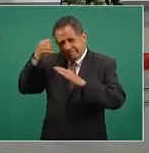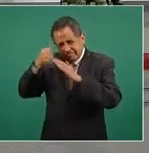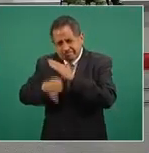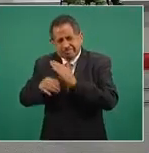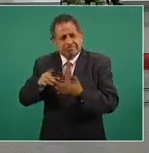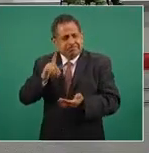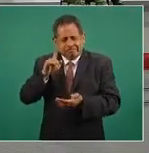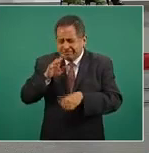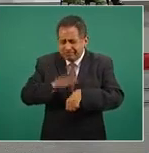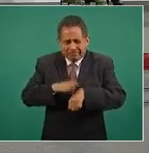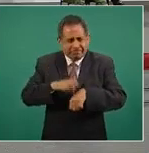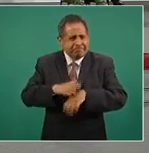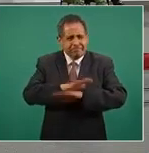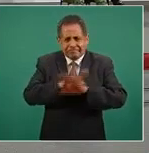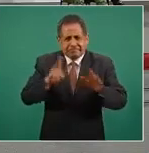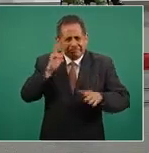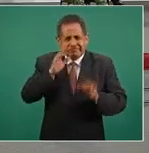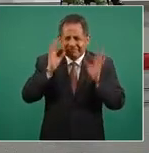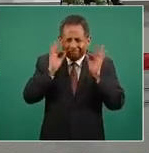¿Qué otra cosa?